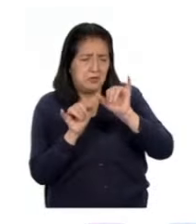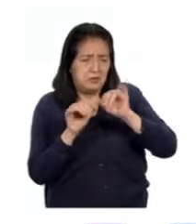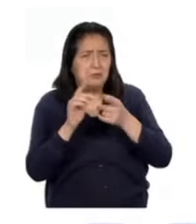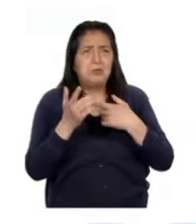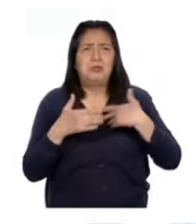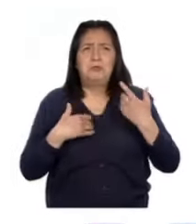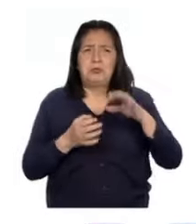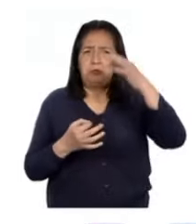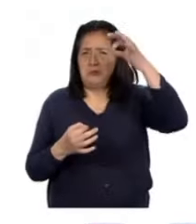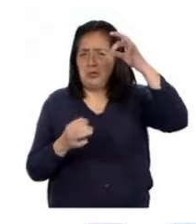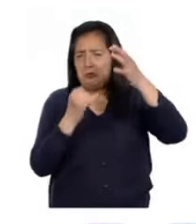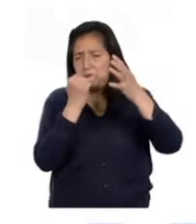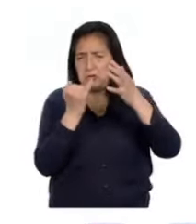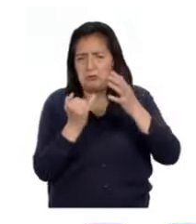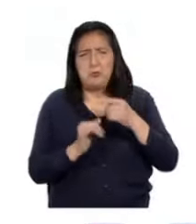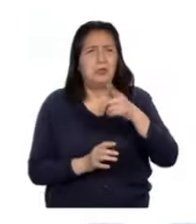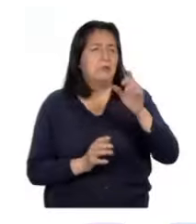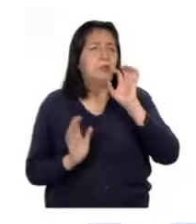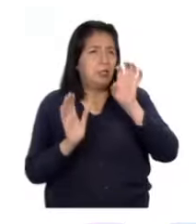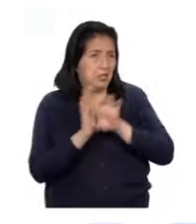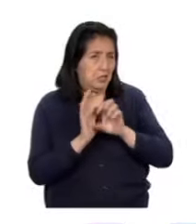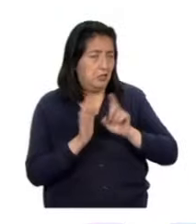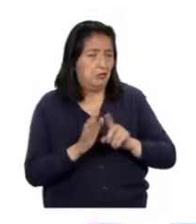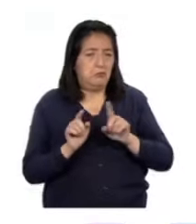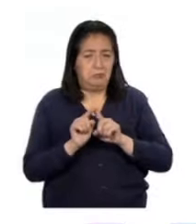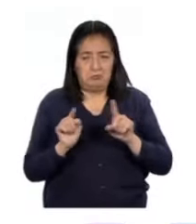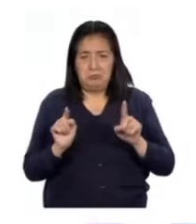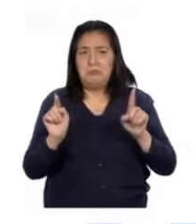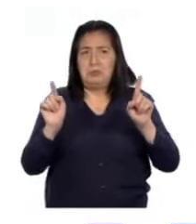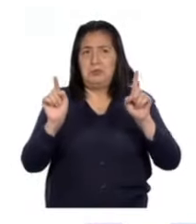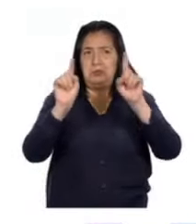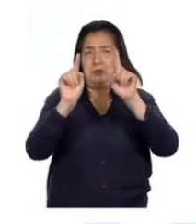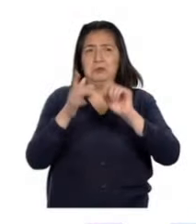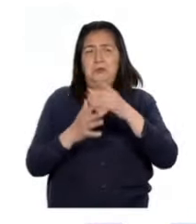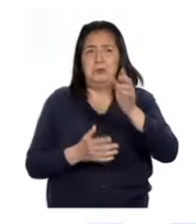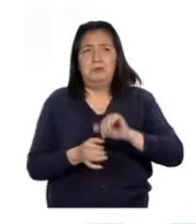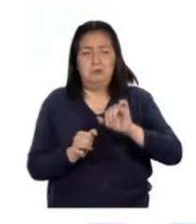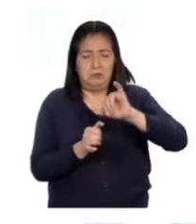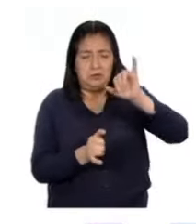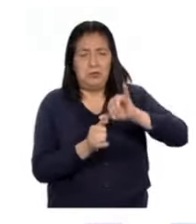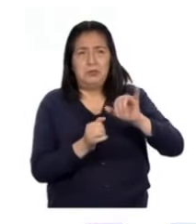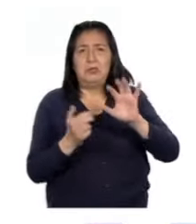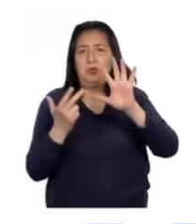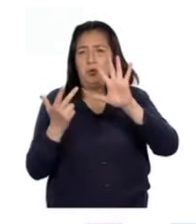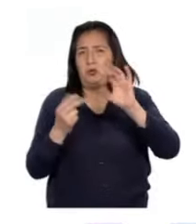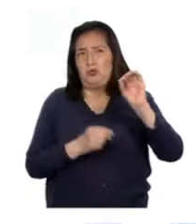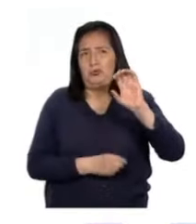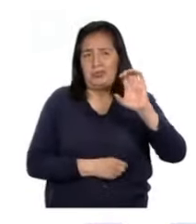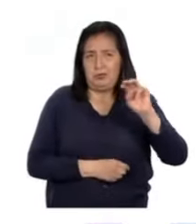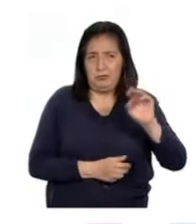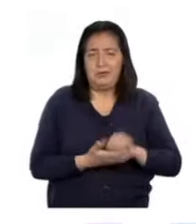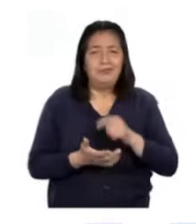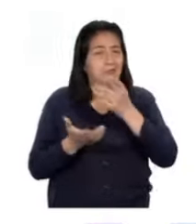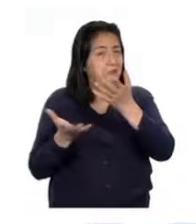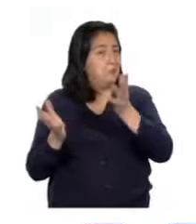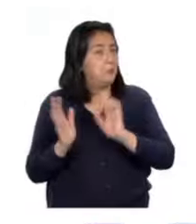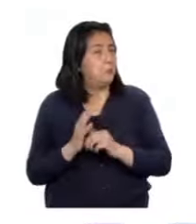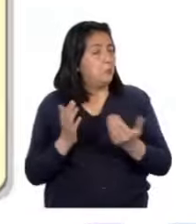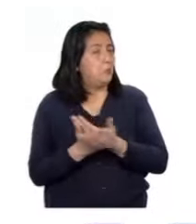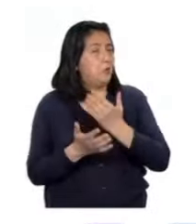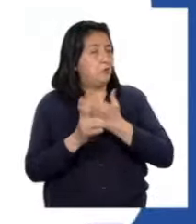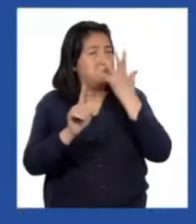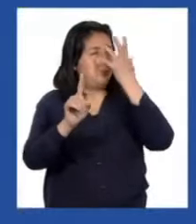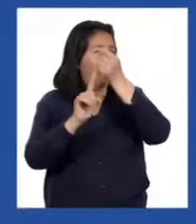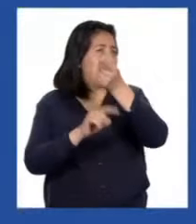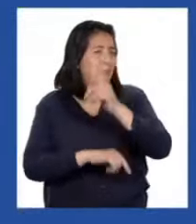dibujarlo en una hoja. Por ejemplo, construir un pentágono regular cuyos lados midan 8 centímetros. Les dejo eso como un nuevo